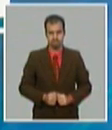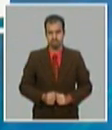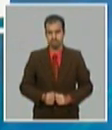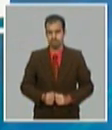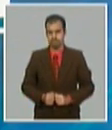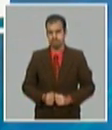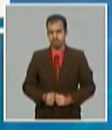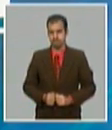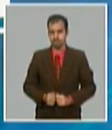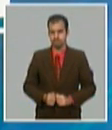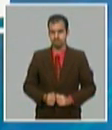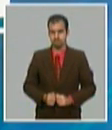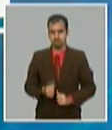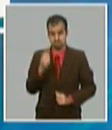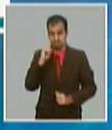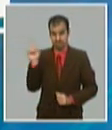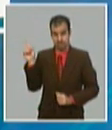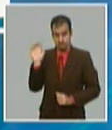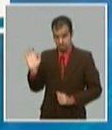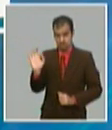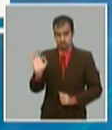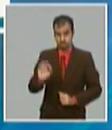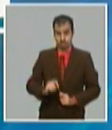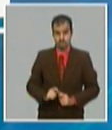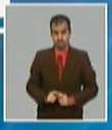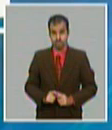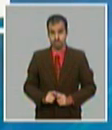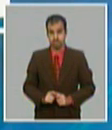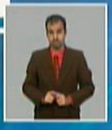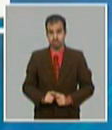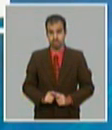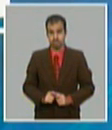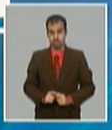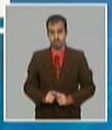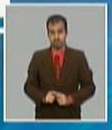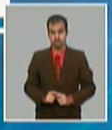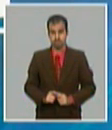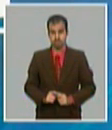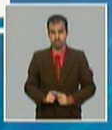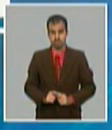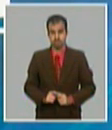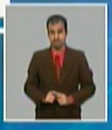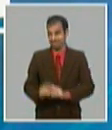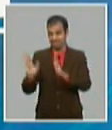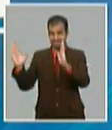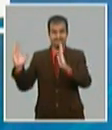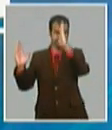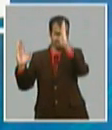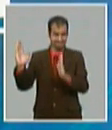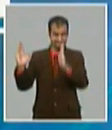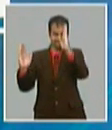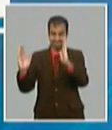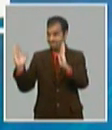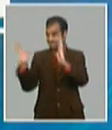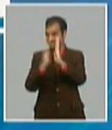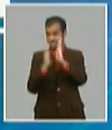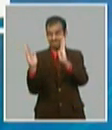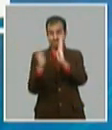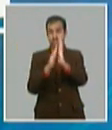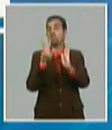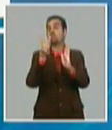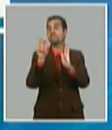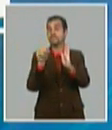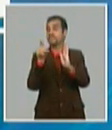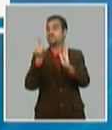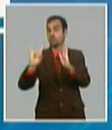fíjense ahí está la primera parte del gráfico es de nuevo el 2019